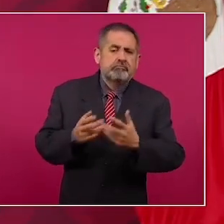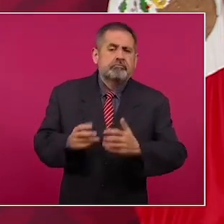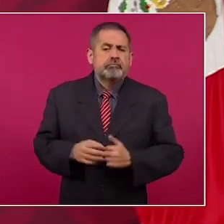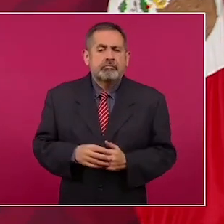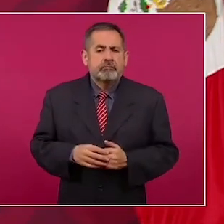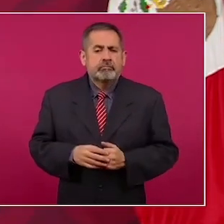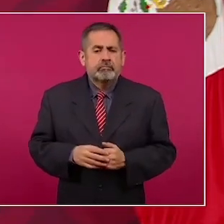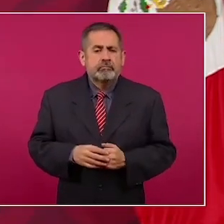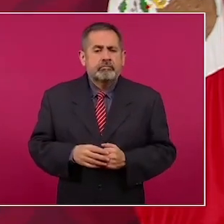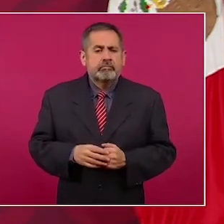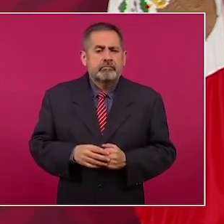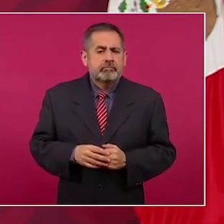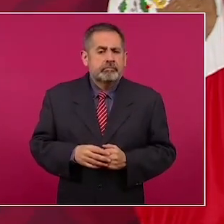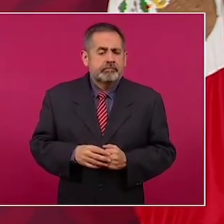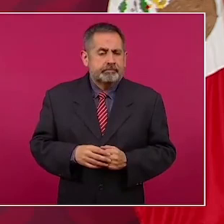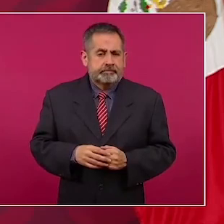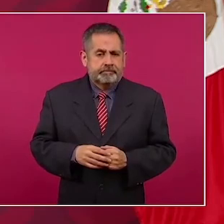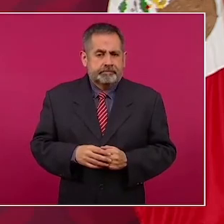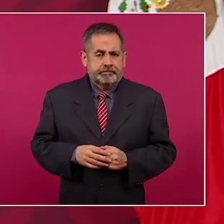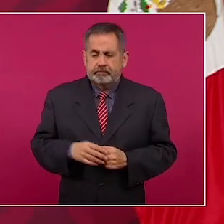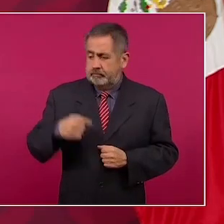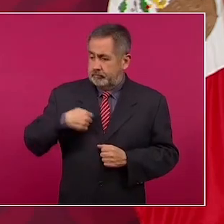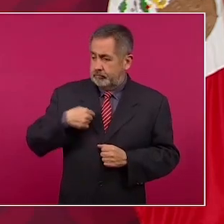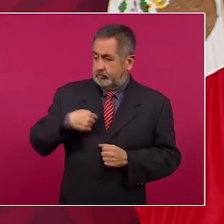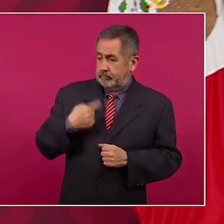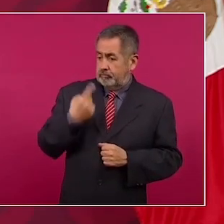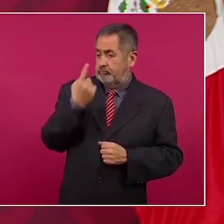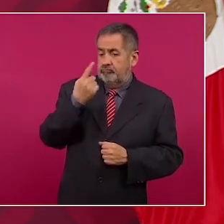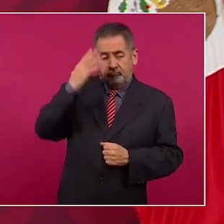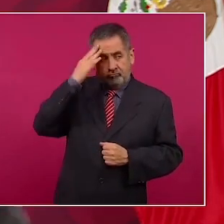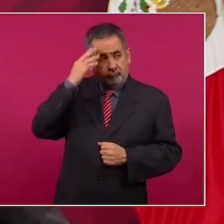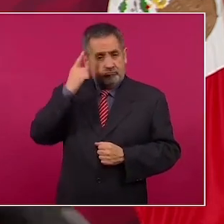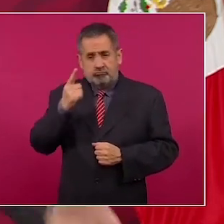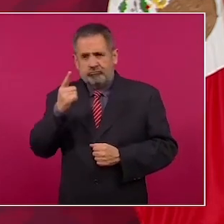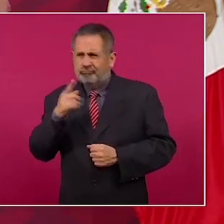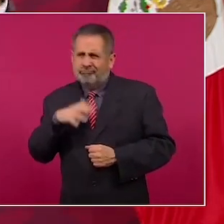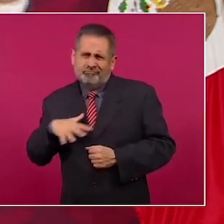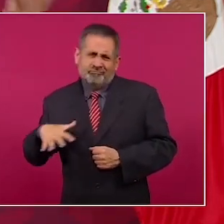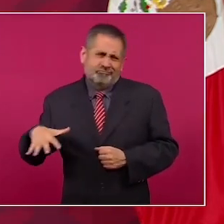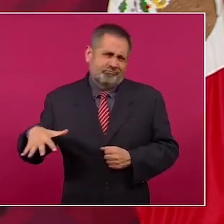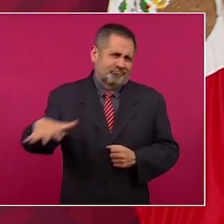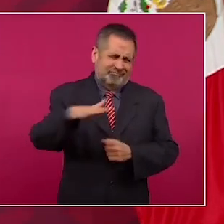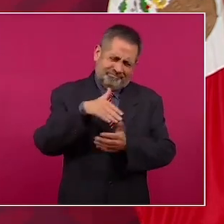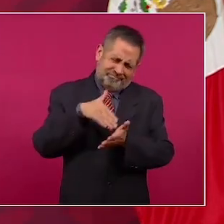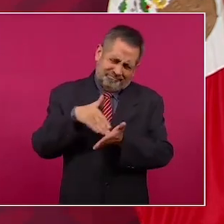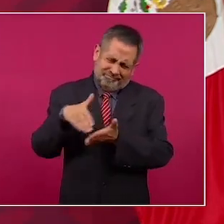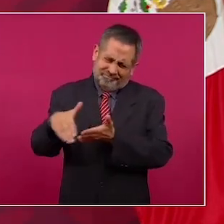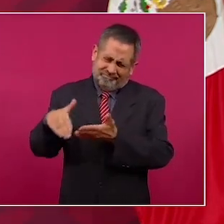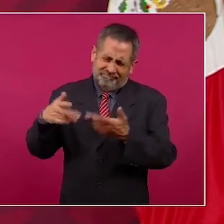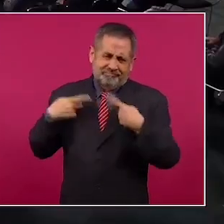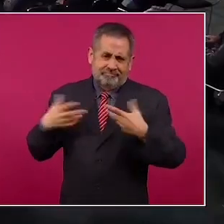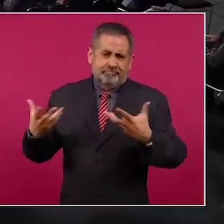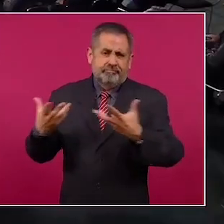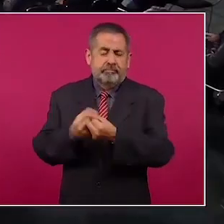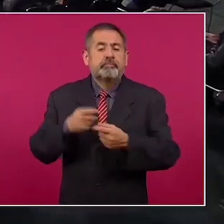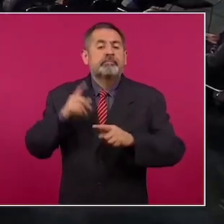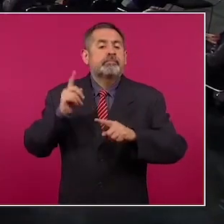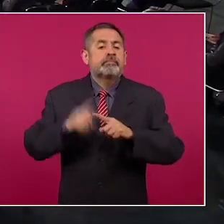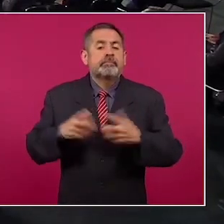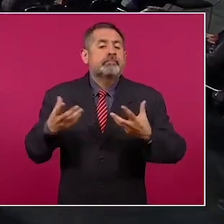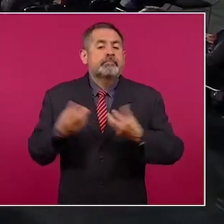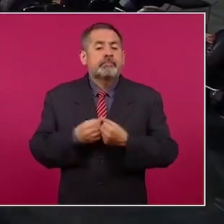de un solo hombre o de un grupo, sino es de millones de personas. Van a estar,